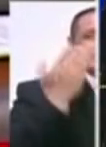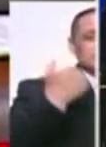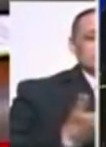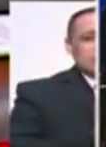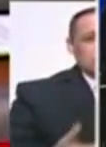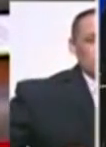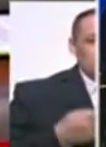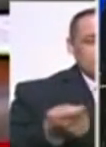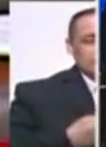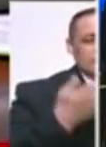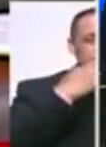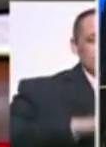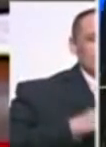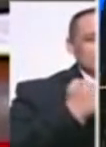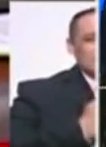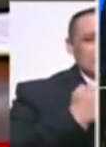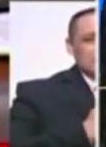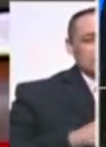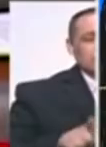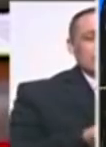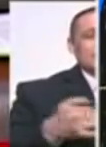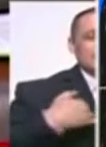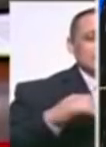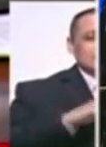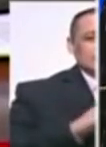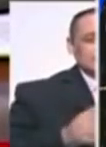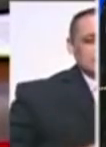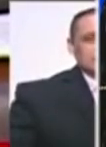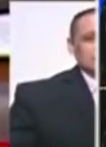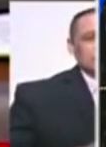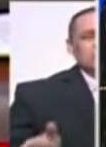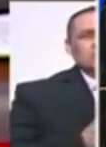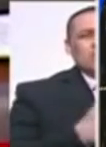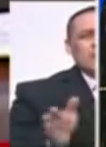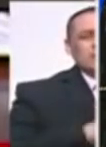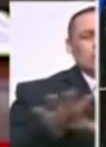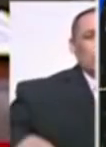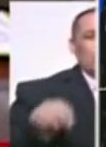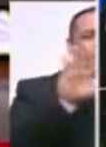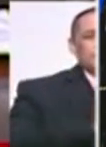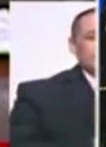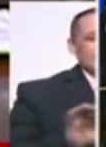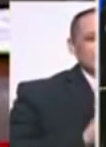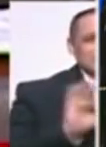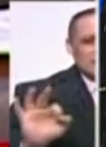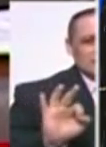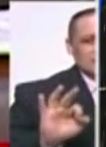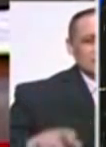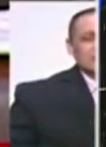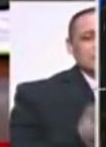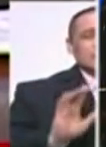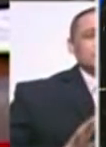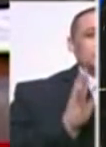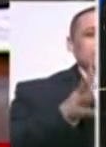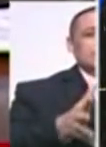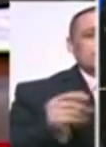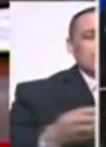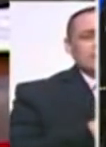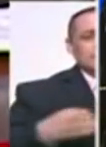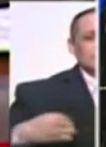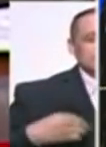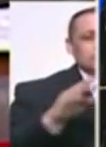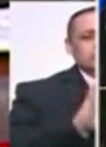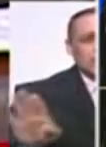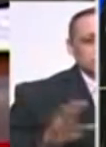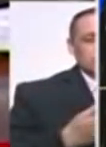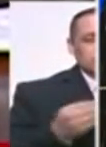izquierda extrema son la misma moneda, dos caras de la misma moneda y que se ponen de acuerdo. Por eso es que este Congreso tiene que también cerrarse. No estoy de acuerdo con lo que dijo